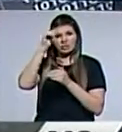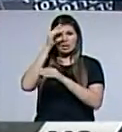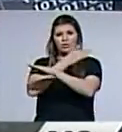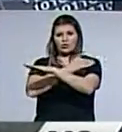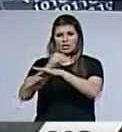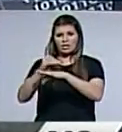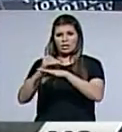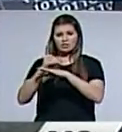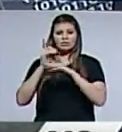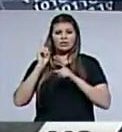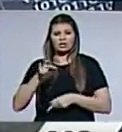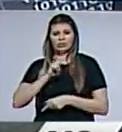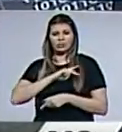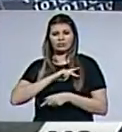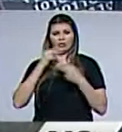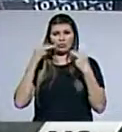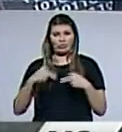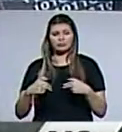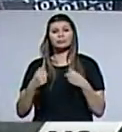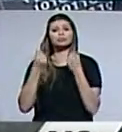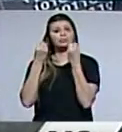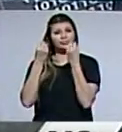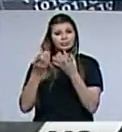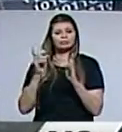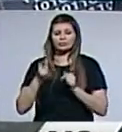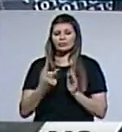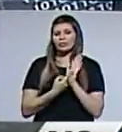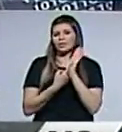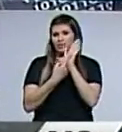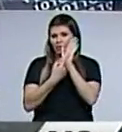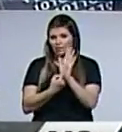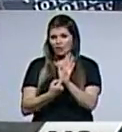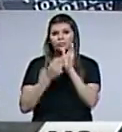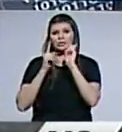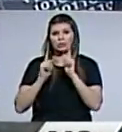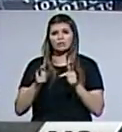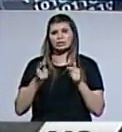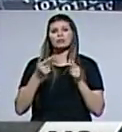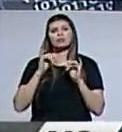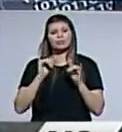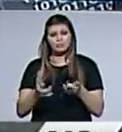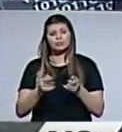de género. Otro ejemplo trágico, cómico, viene de los Estados Unidos.